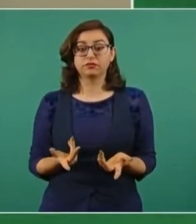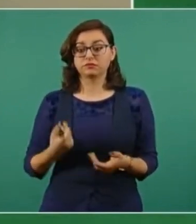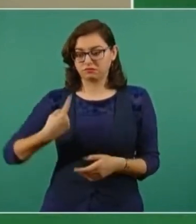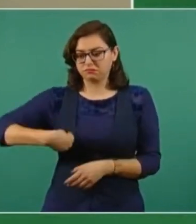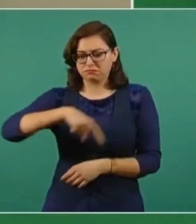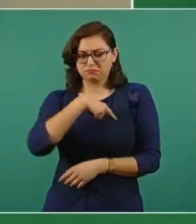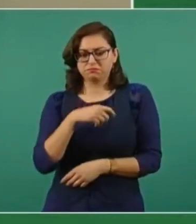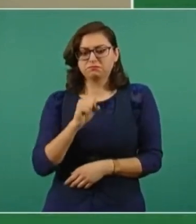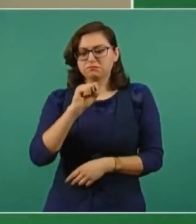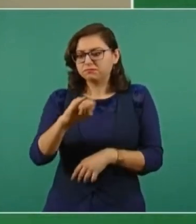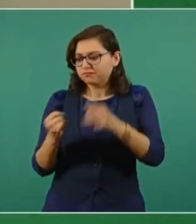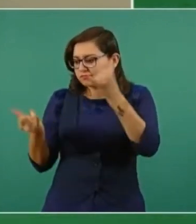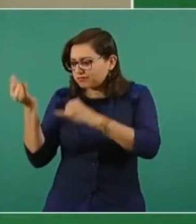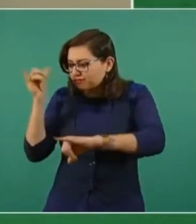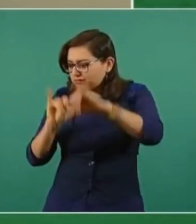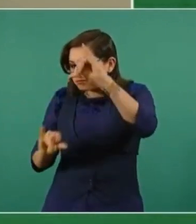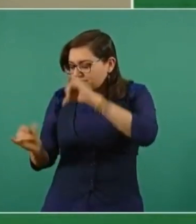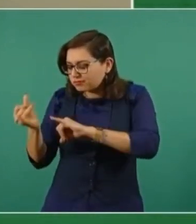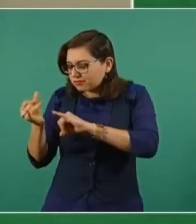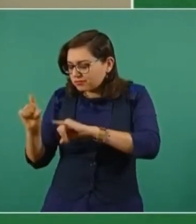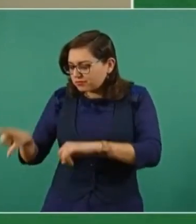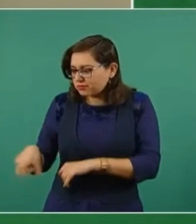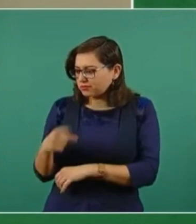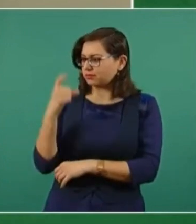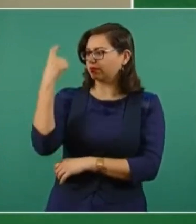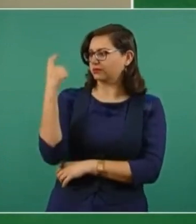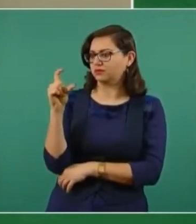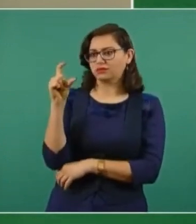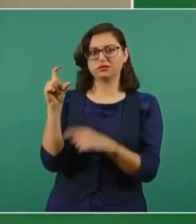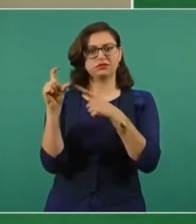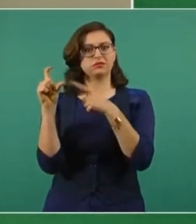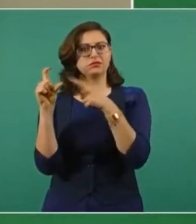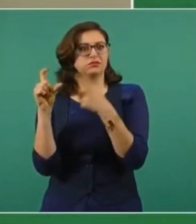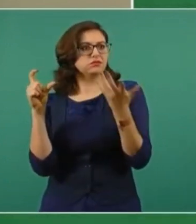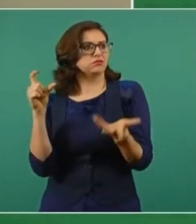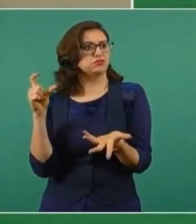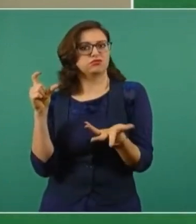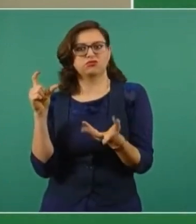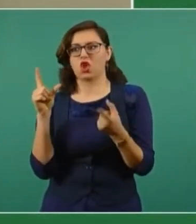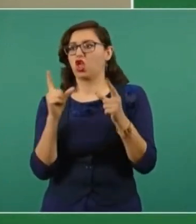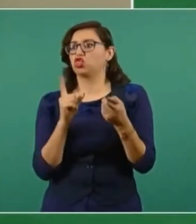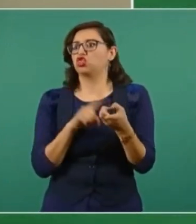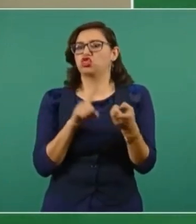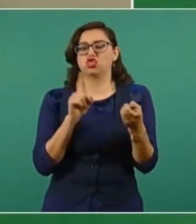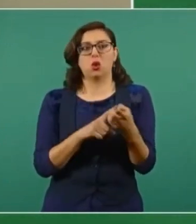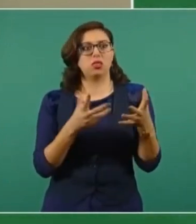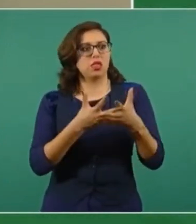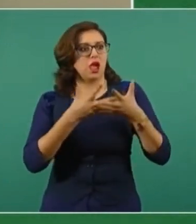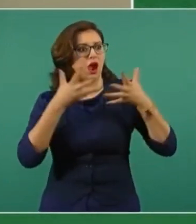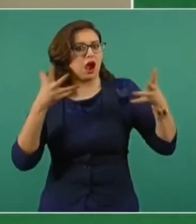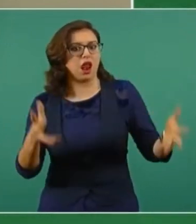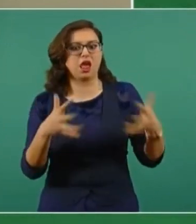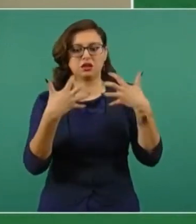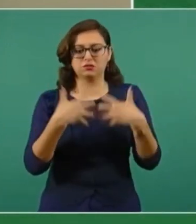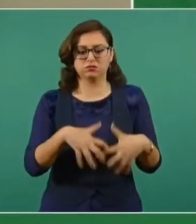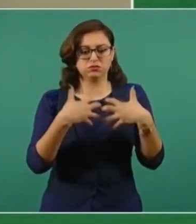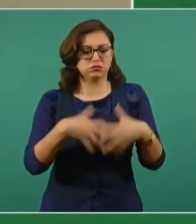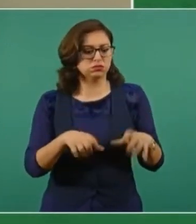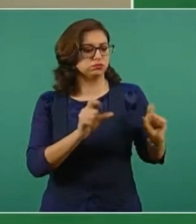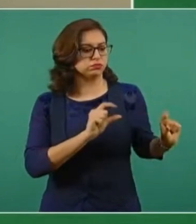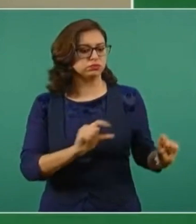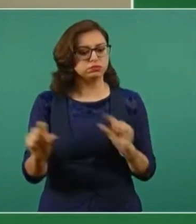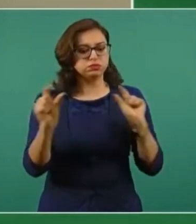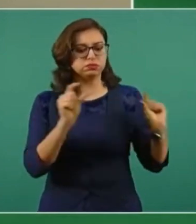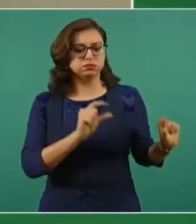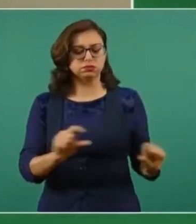activo, pero necesitamos que esa vacuna culmine su producción, no solamente en su envasamiento, es